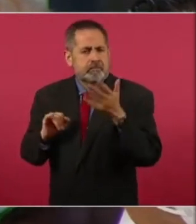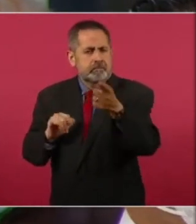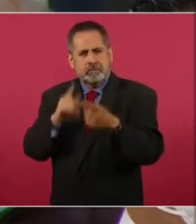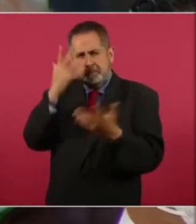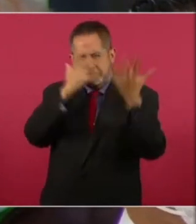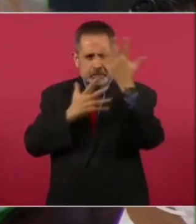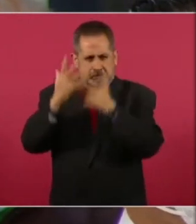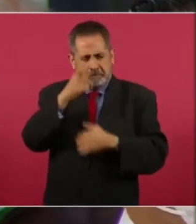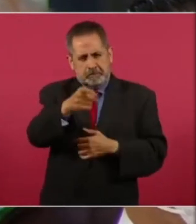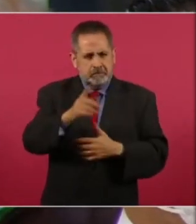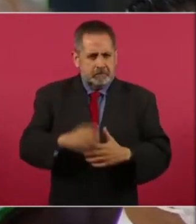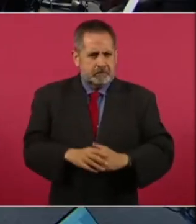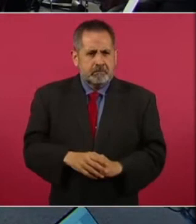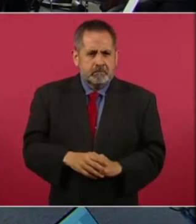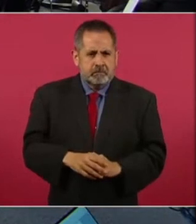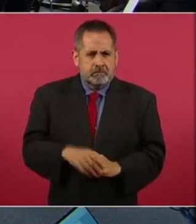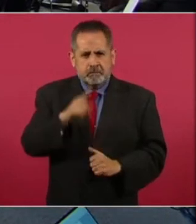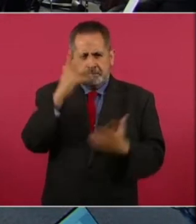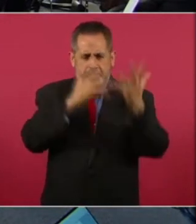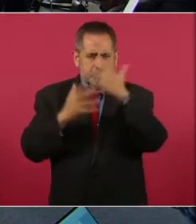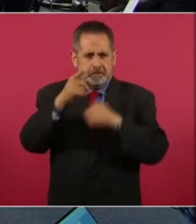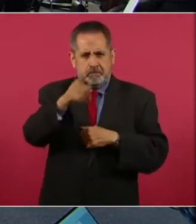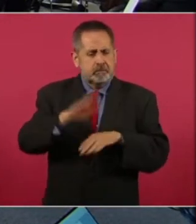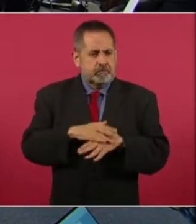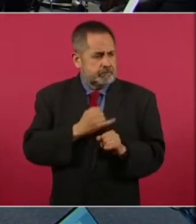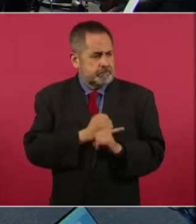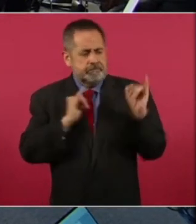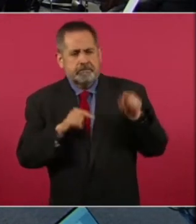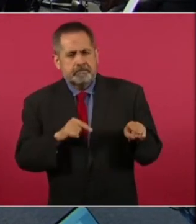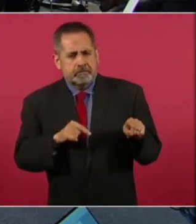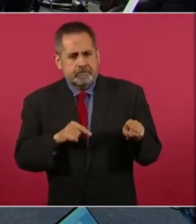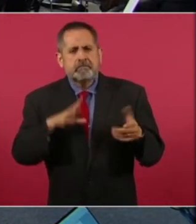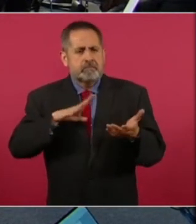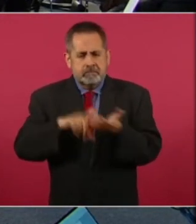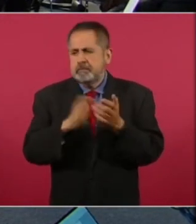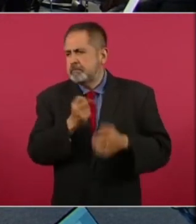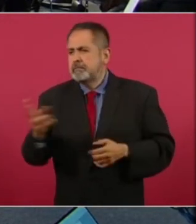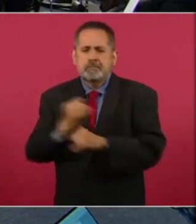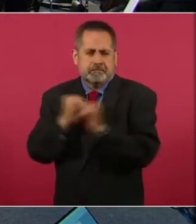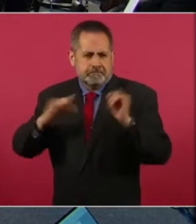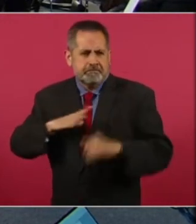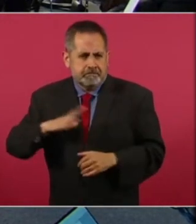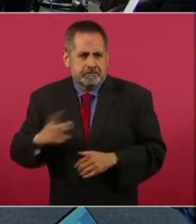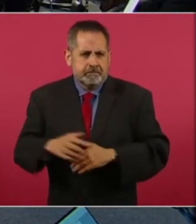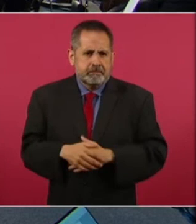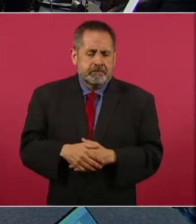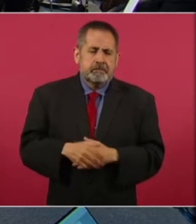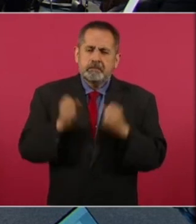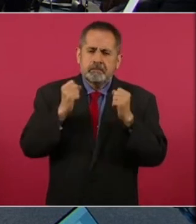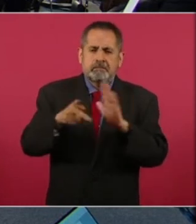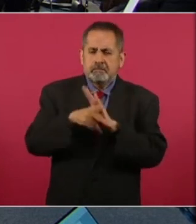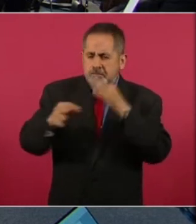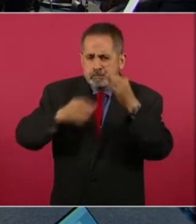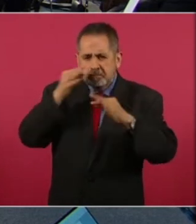confunde, presidente. Confunde porque la independencia periodística sí existe. Y hay muchísimos medios